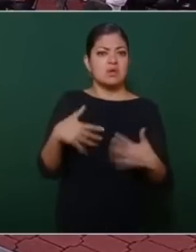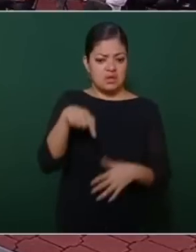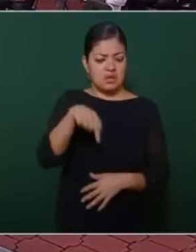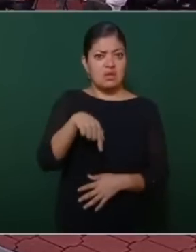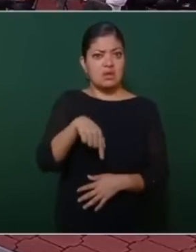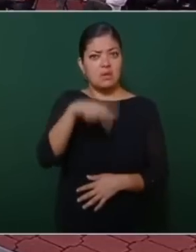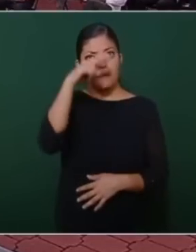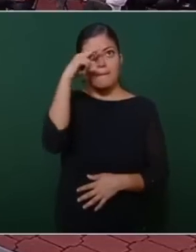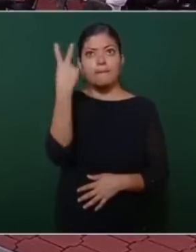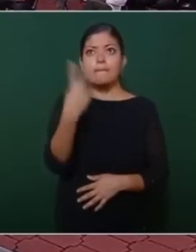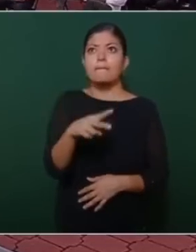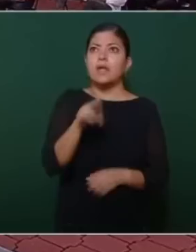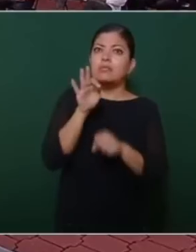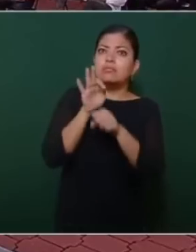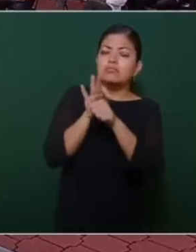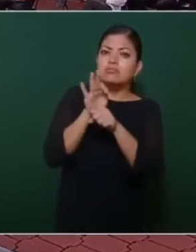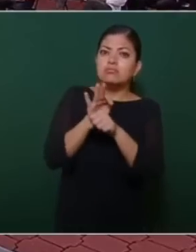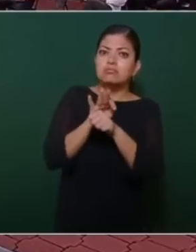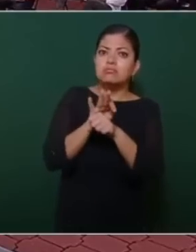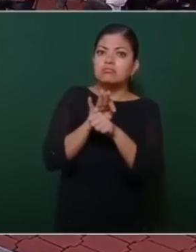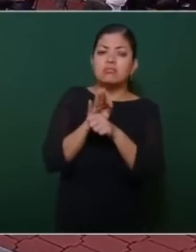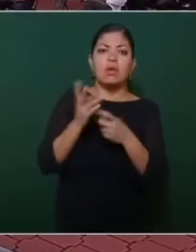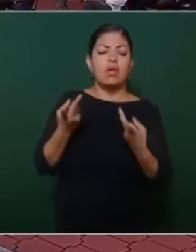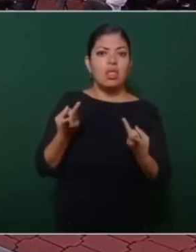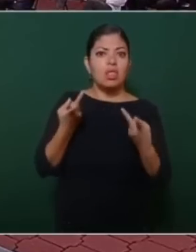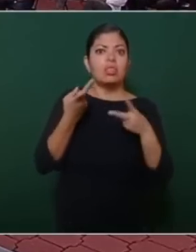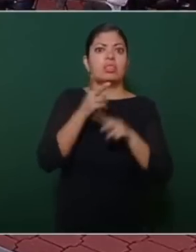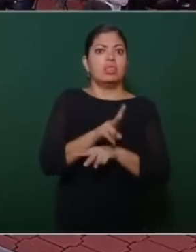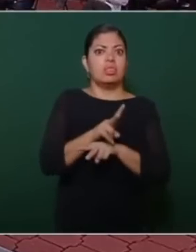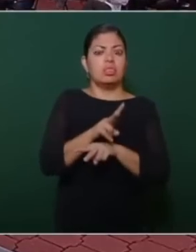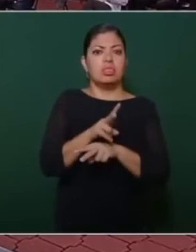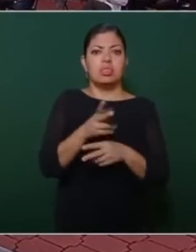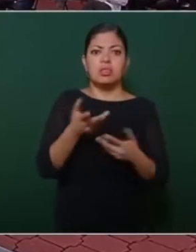que en vez de defender a México